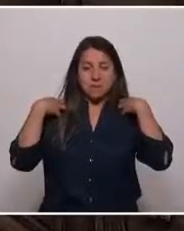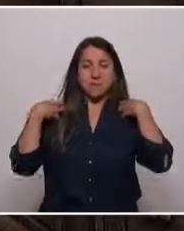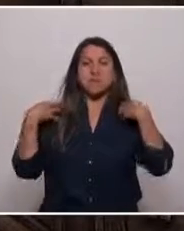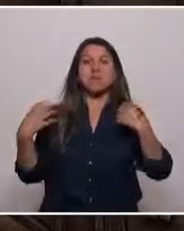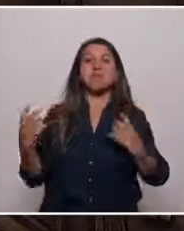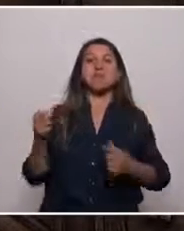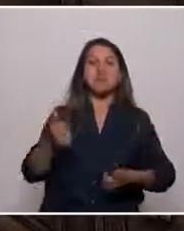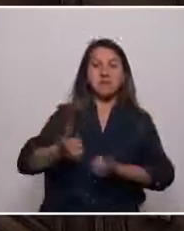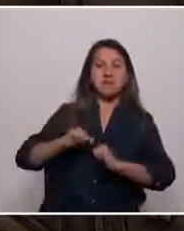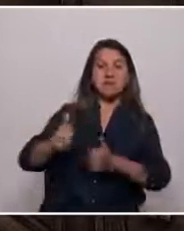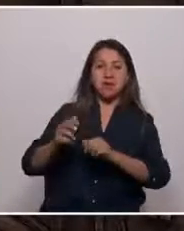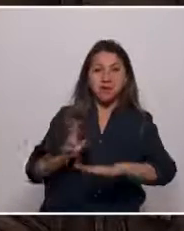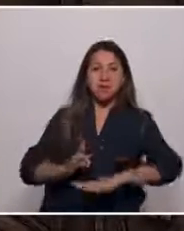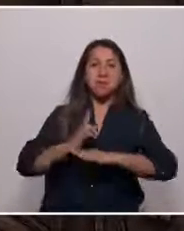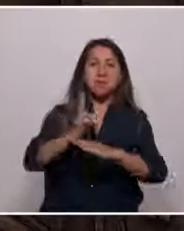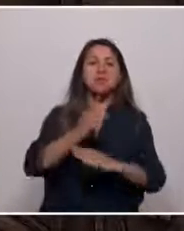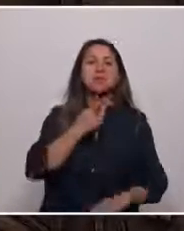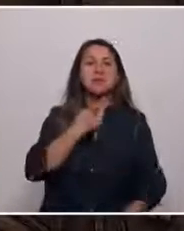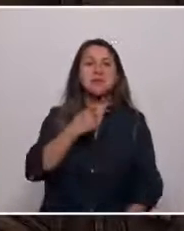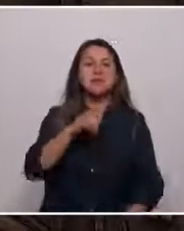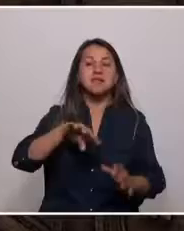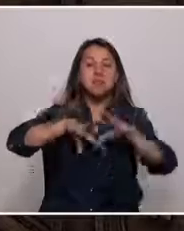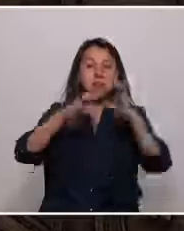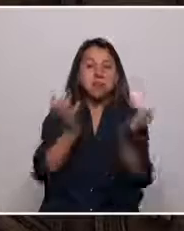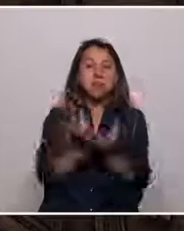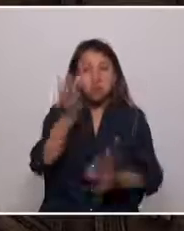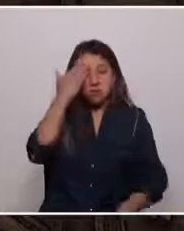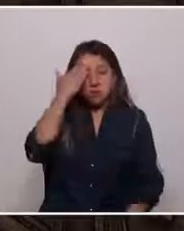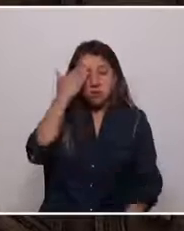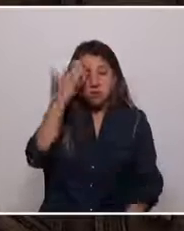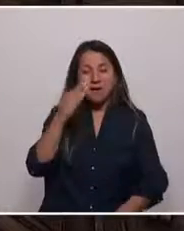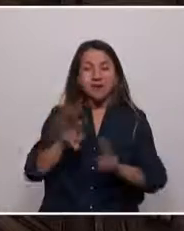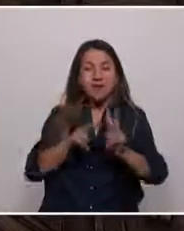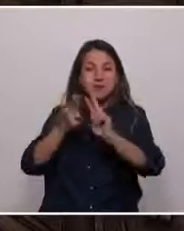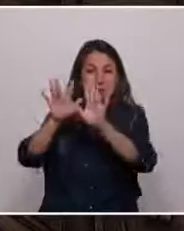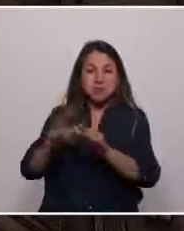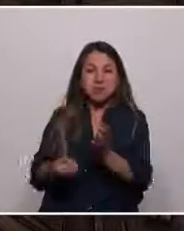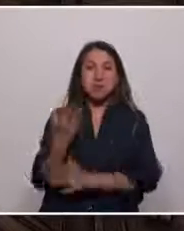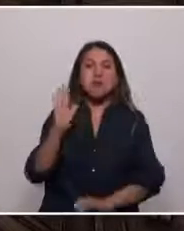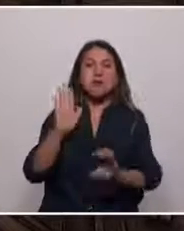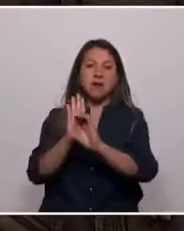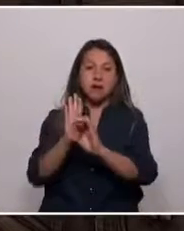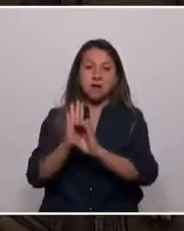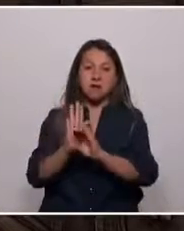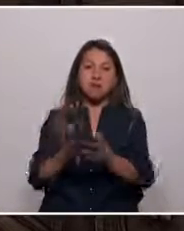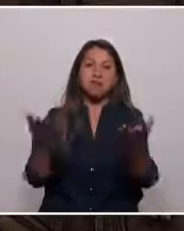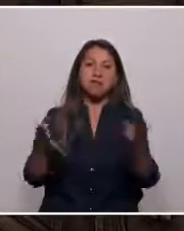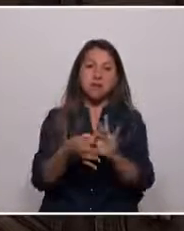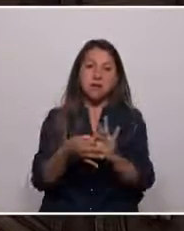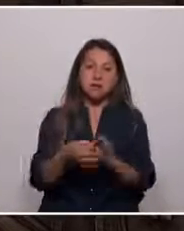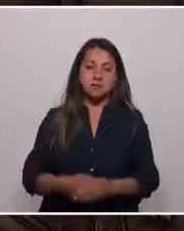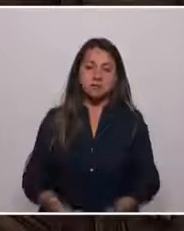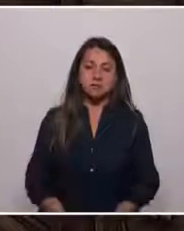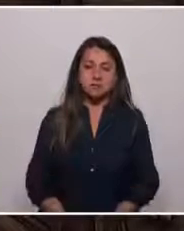desafío de representar los intereses del mundo popular en la redacción de esta nueva Carta Fundamental. Muchas gracias.